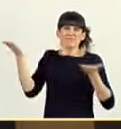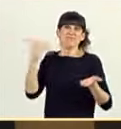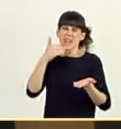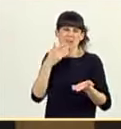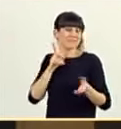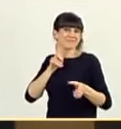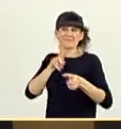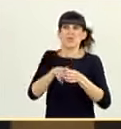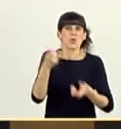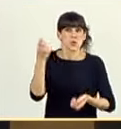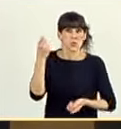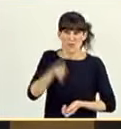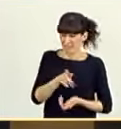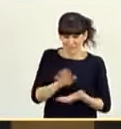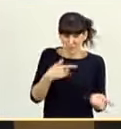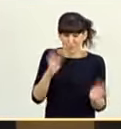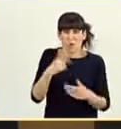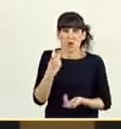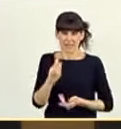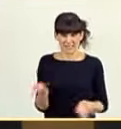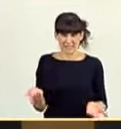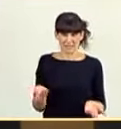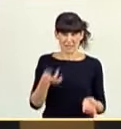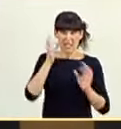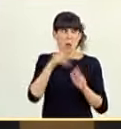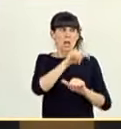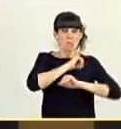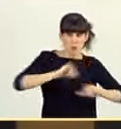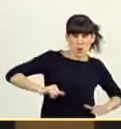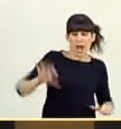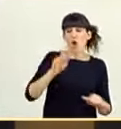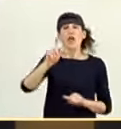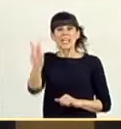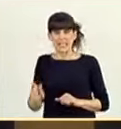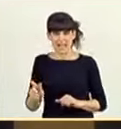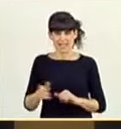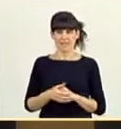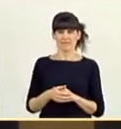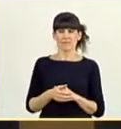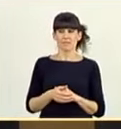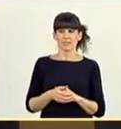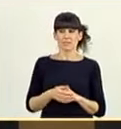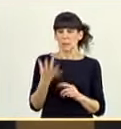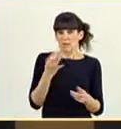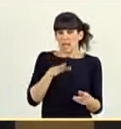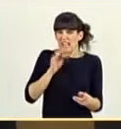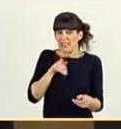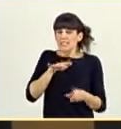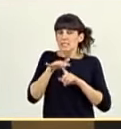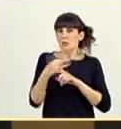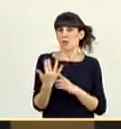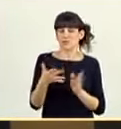excepcionales que han podido concurrir en el caso de Portugal y en el caso de Italia. Pero hay que entender esto,